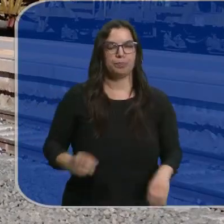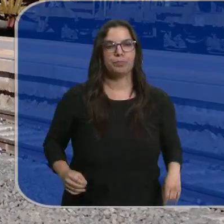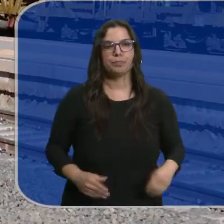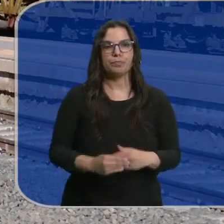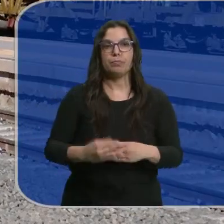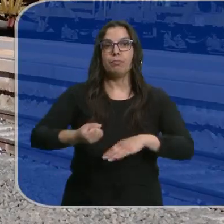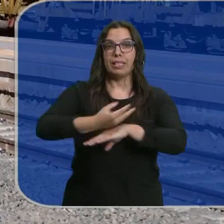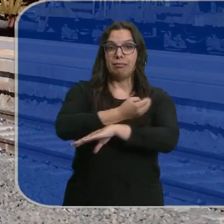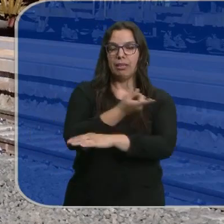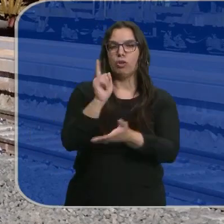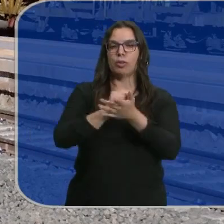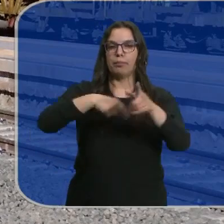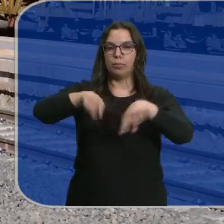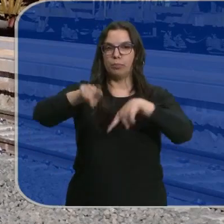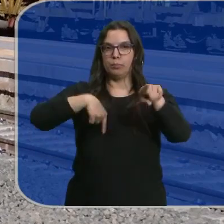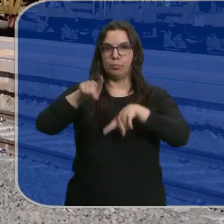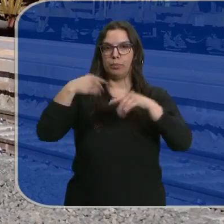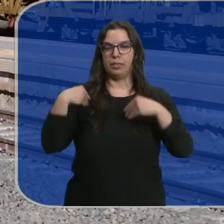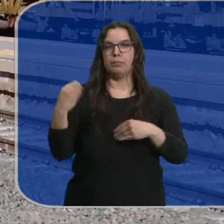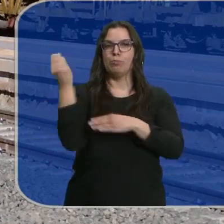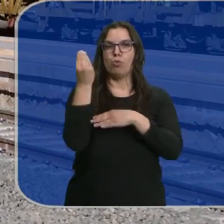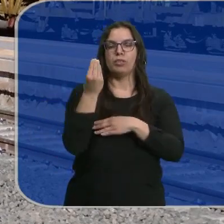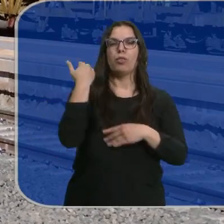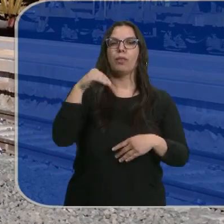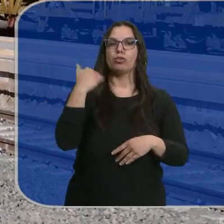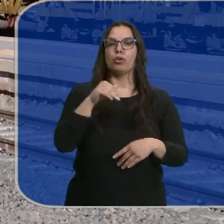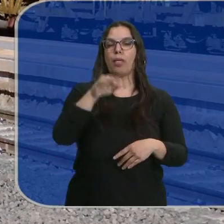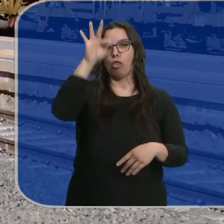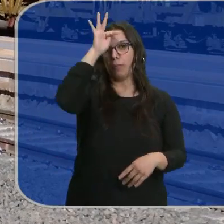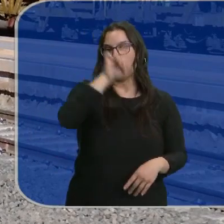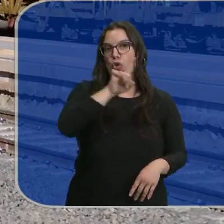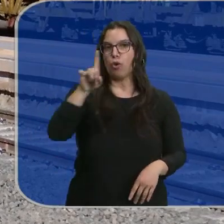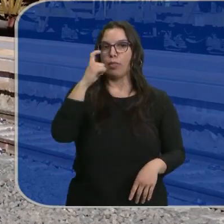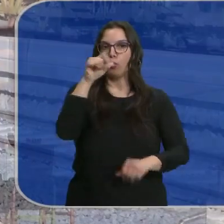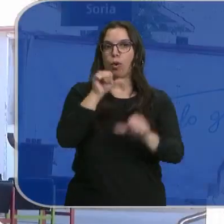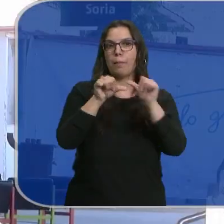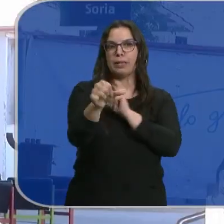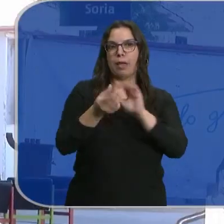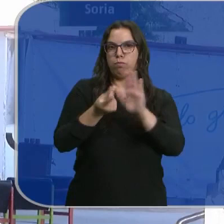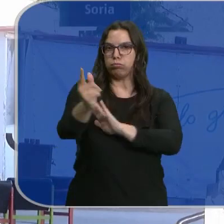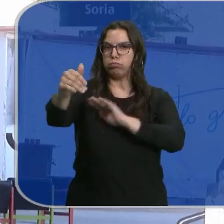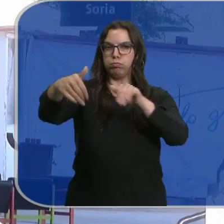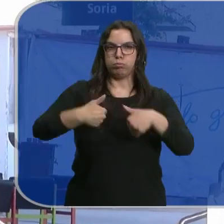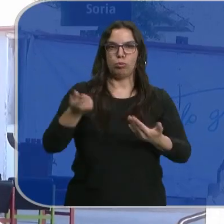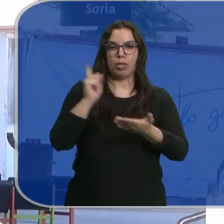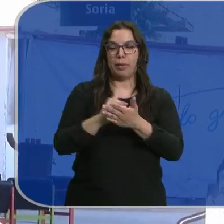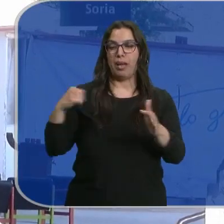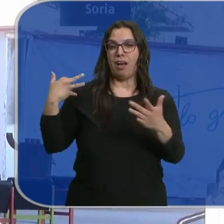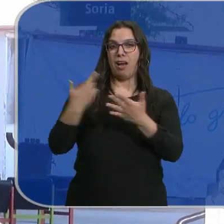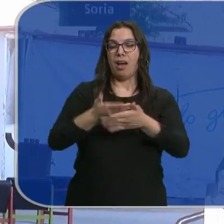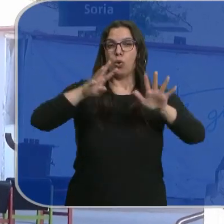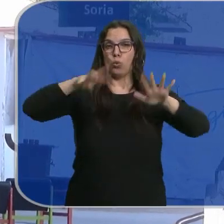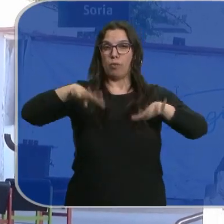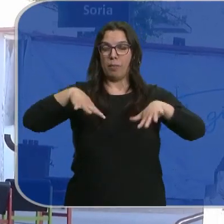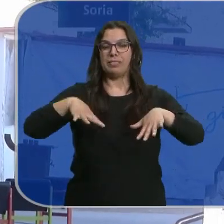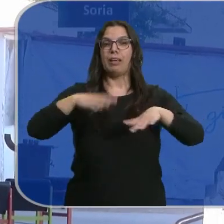Los trenes volverán a efectuar salida y llegada desde esta estación de Soria a partir del domingo 11 de junio, después de nueve meses de inactividad por